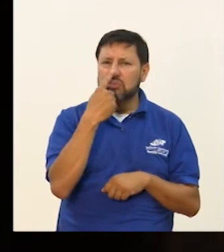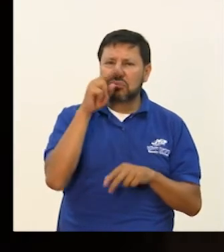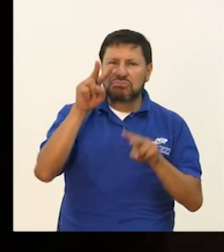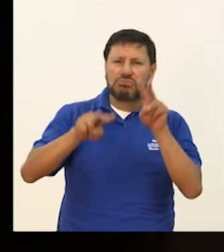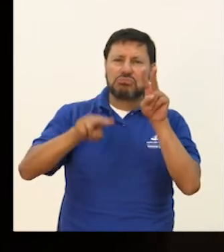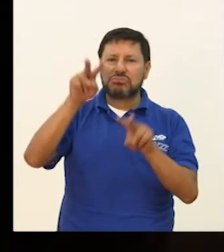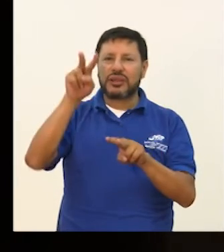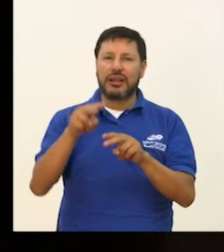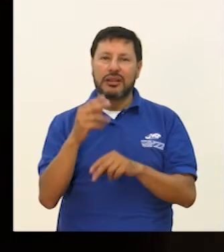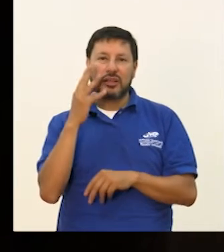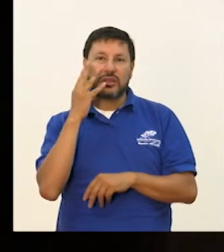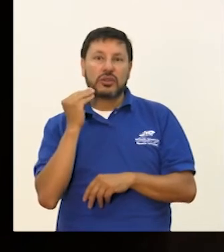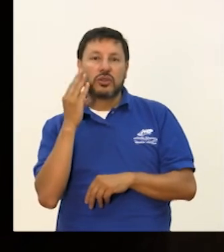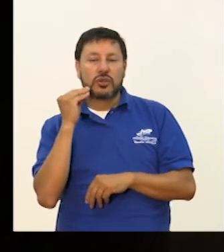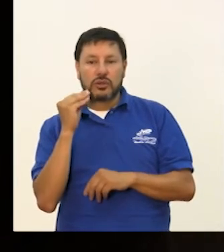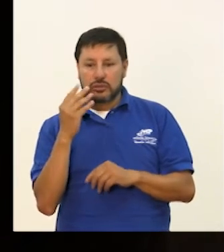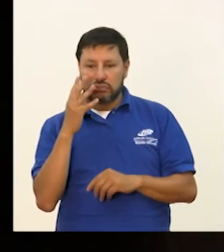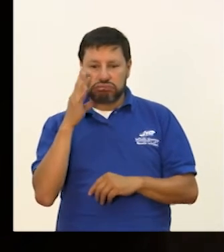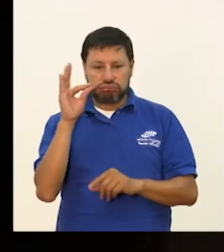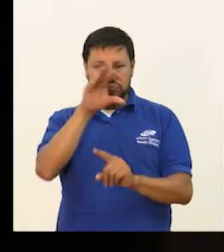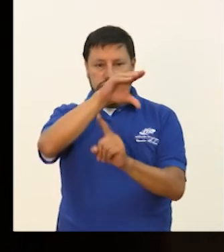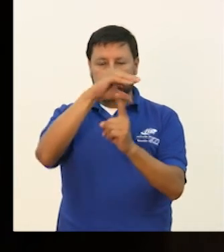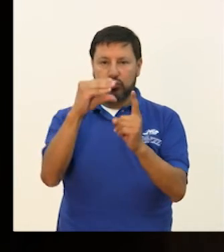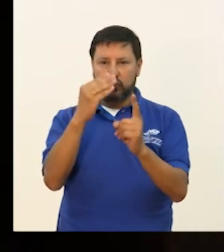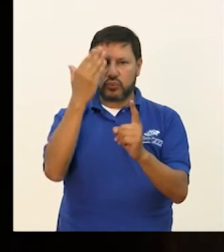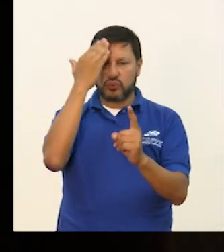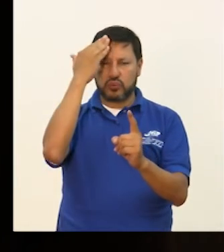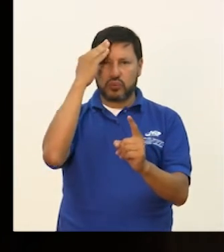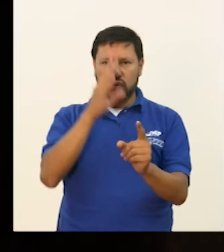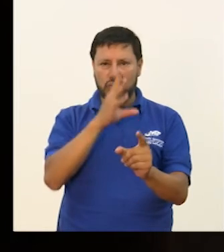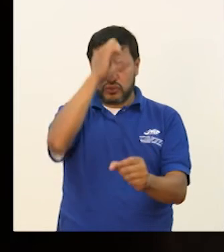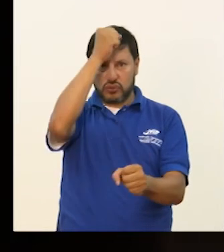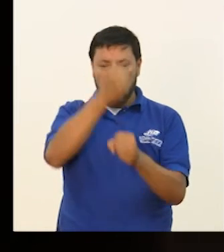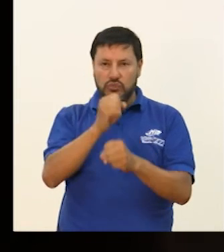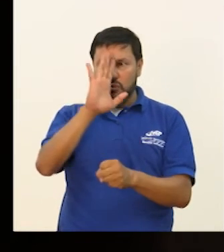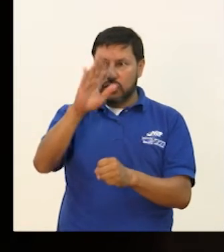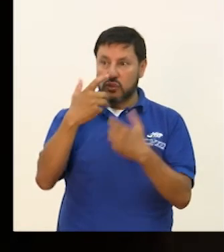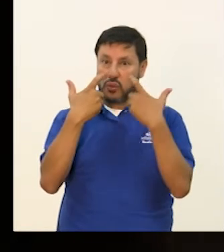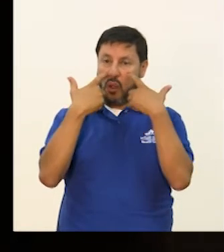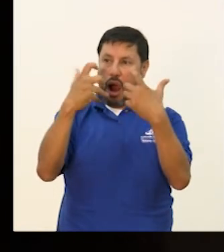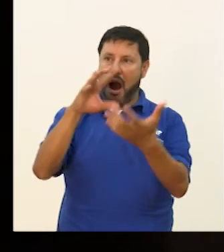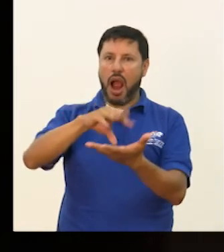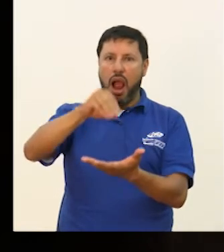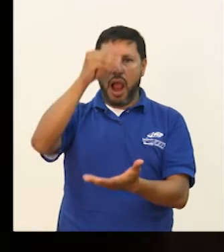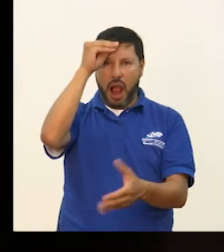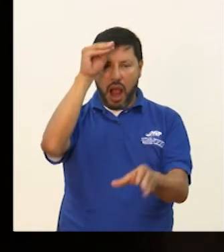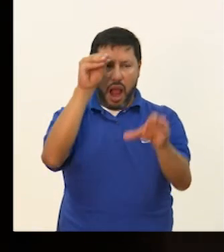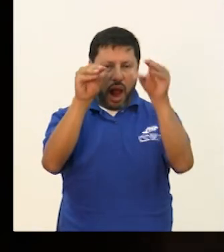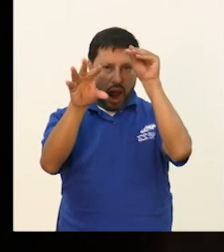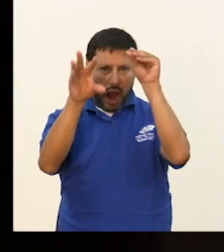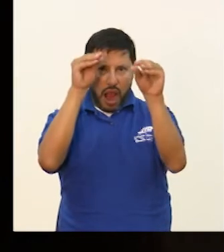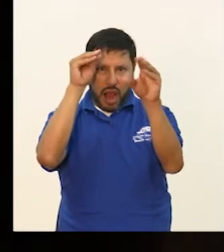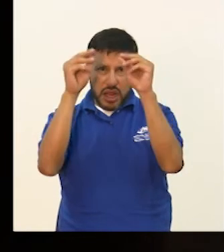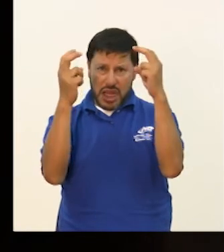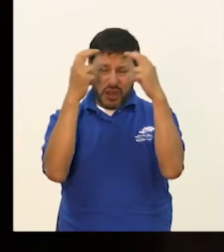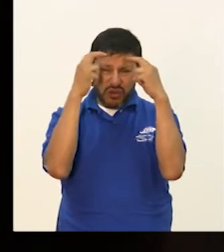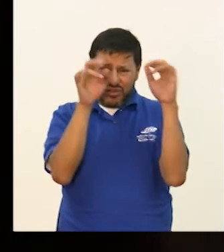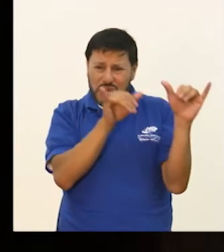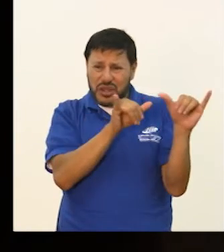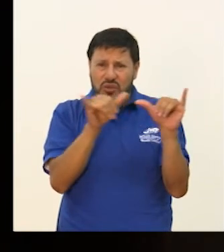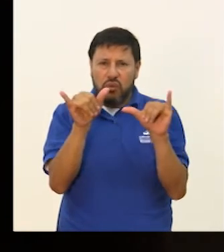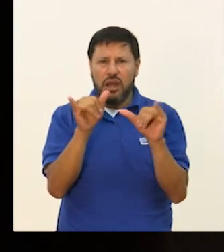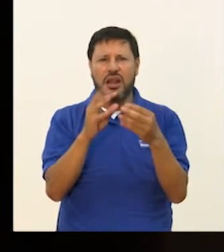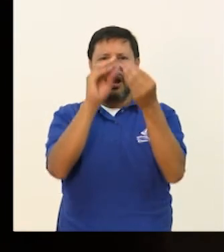no conocíamos a nadie, solo al tutor y a la gente del laboratorio. Pero entonces normal, yo salía a trotar y así poco a poco iba conociendo